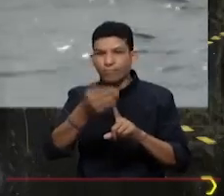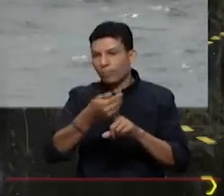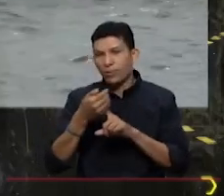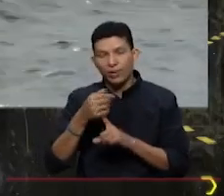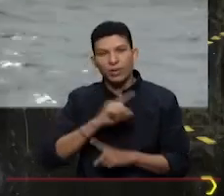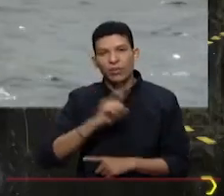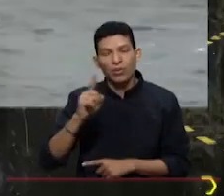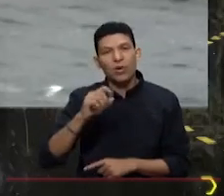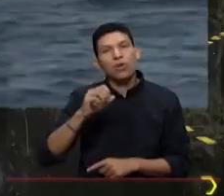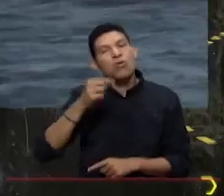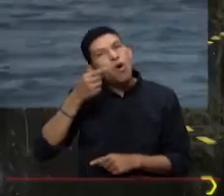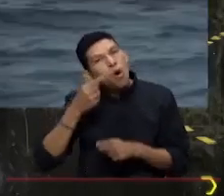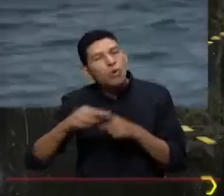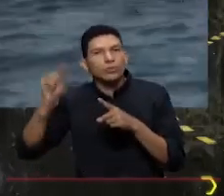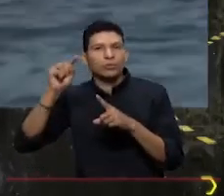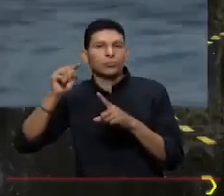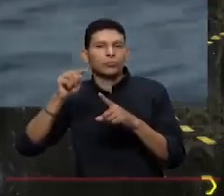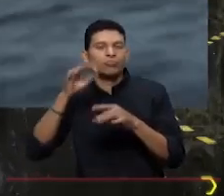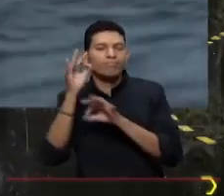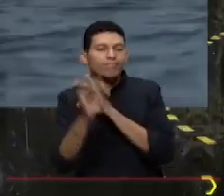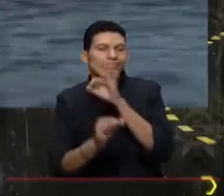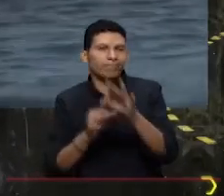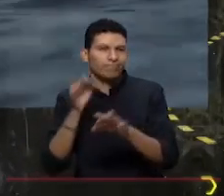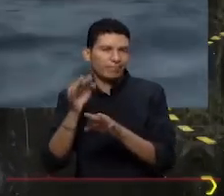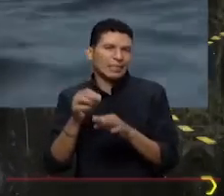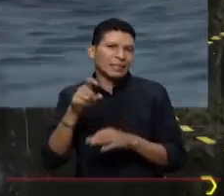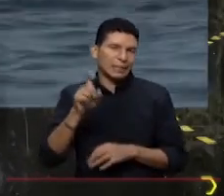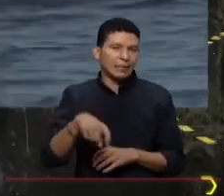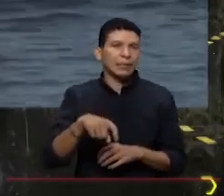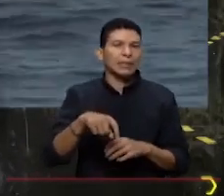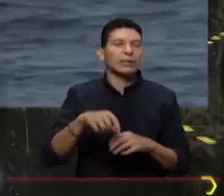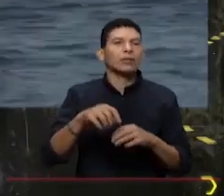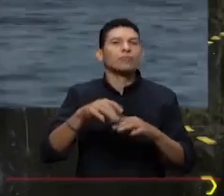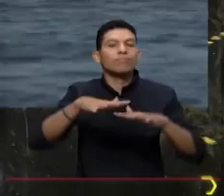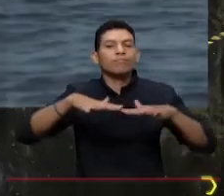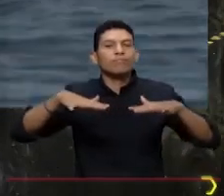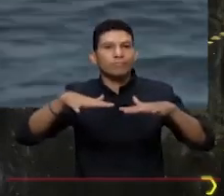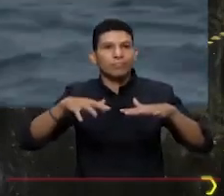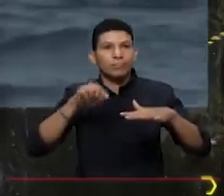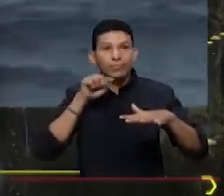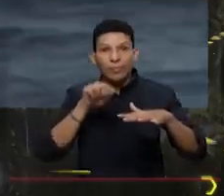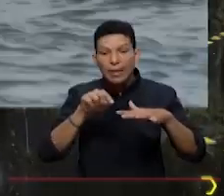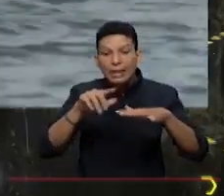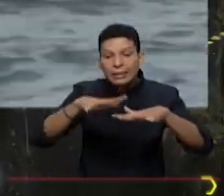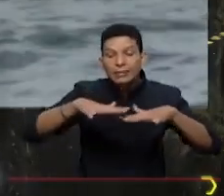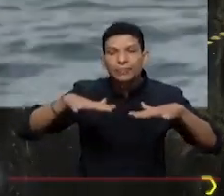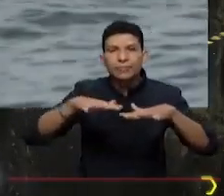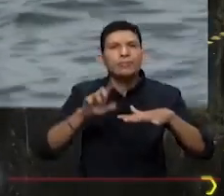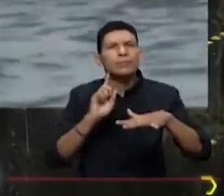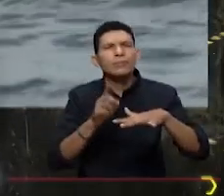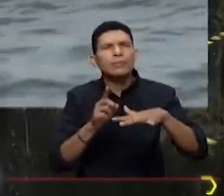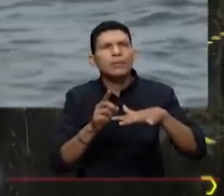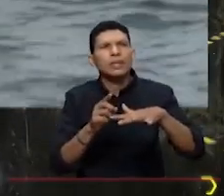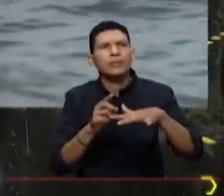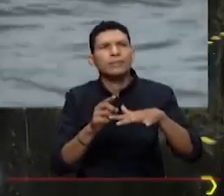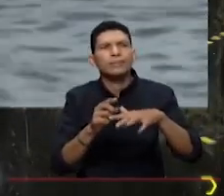protegida, sino otros esquemas de conservación que se basan en territorios. Estos territorios están